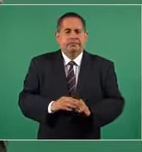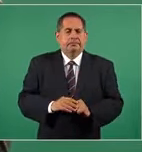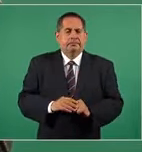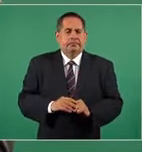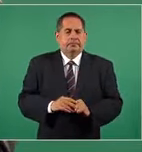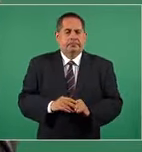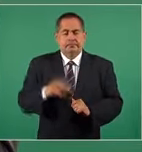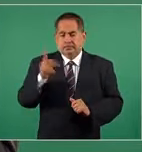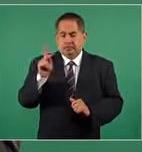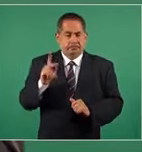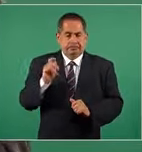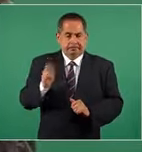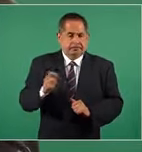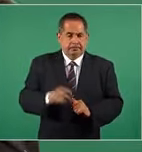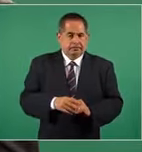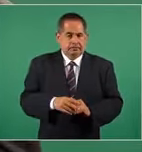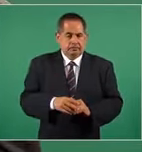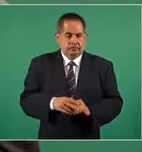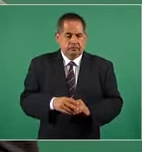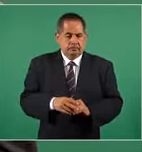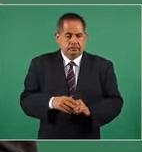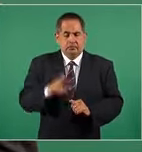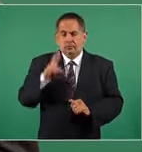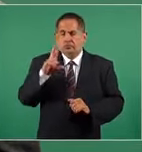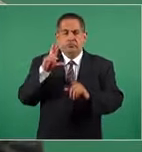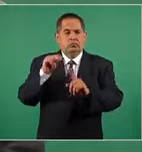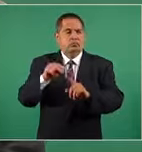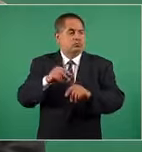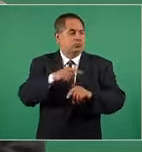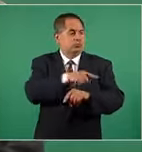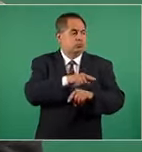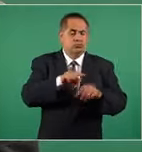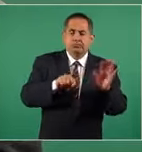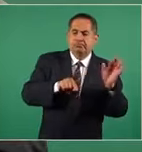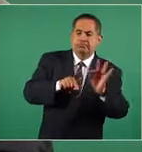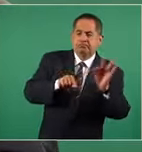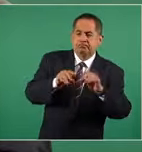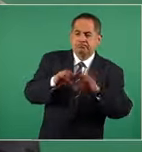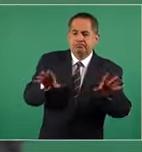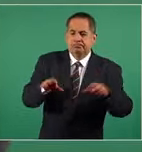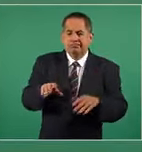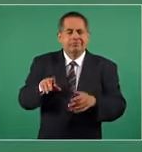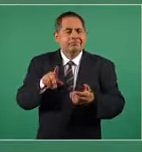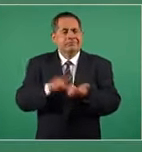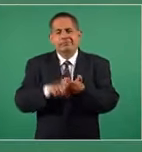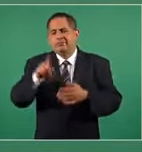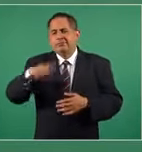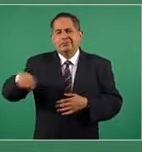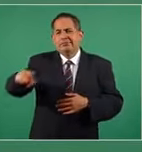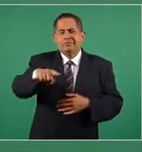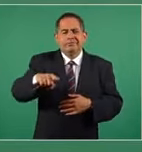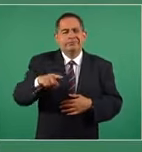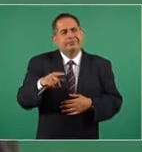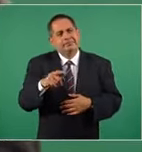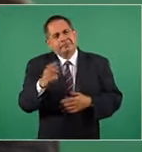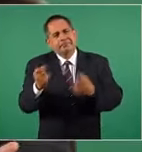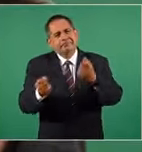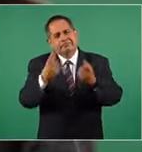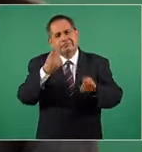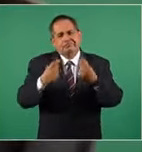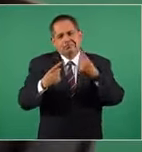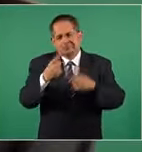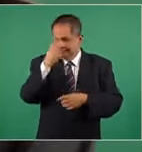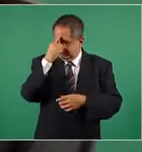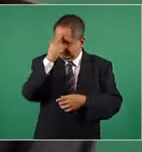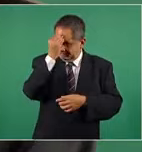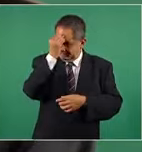pero también no es sólo por los medios, sino porque ya también ellos tienen un pensamiento